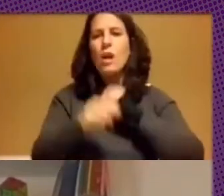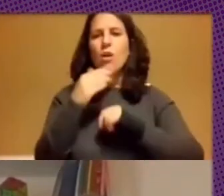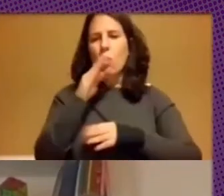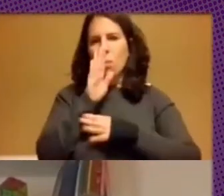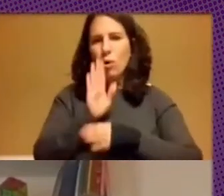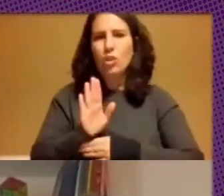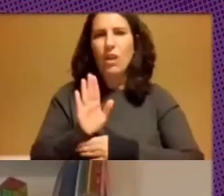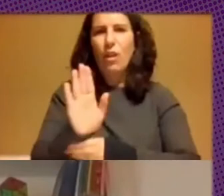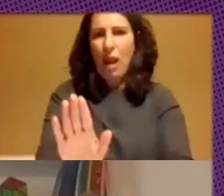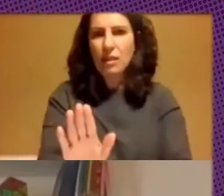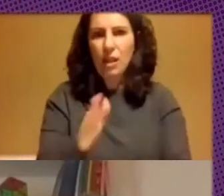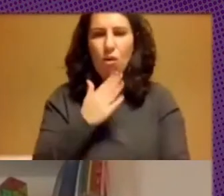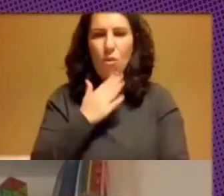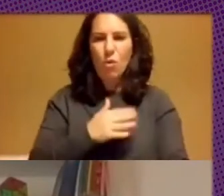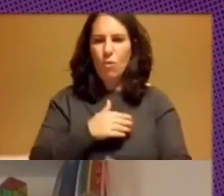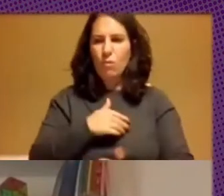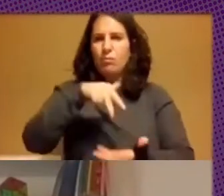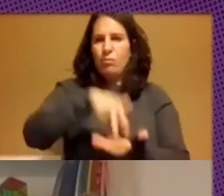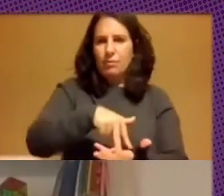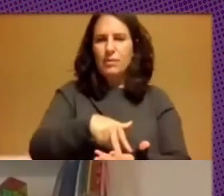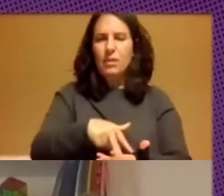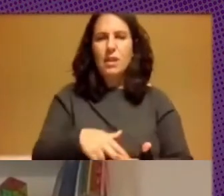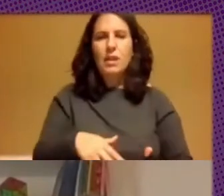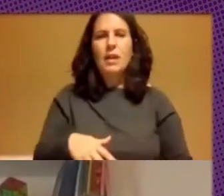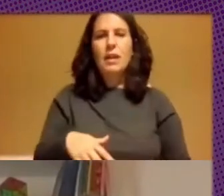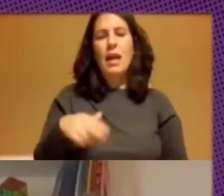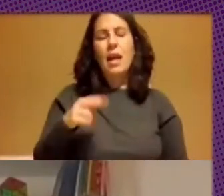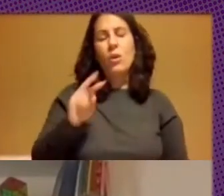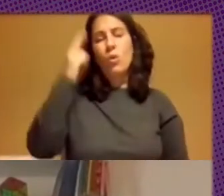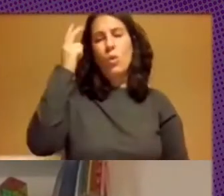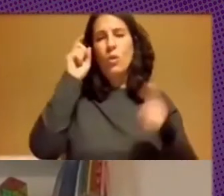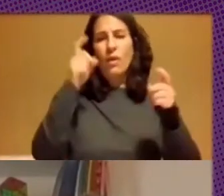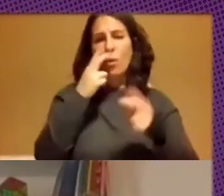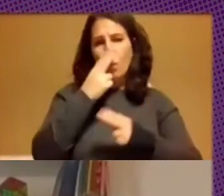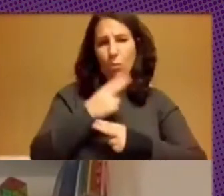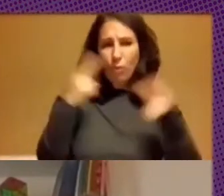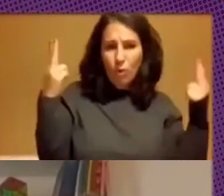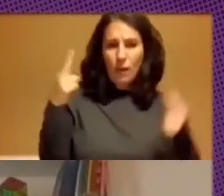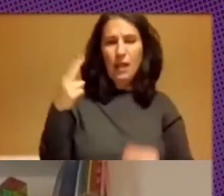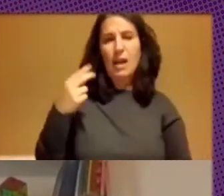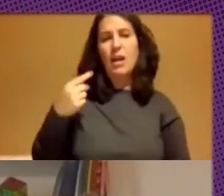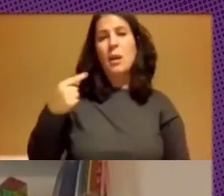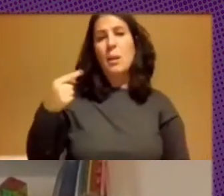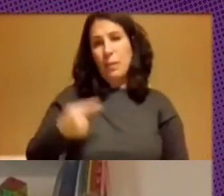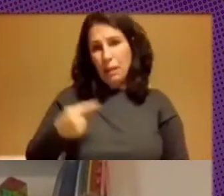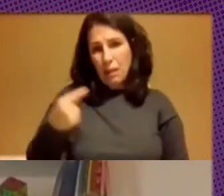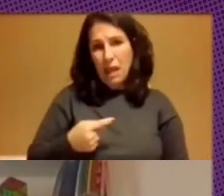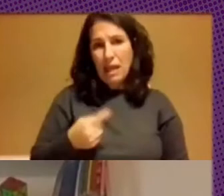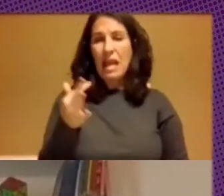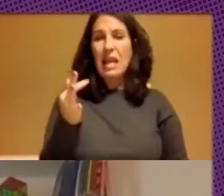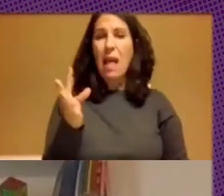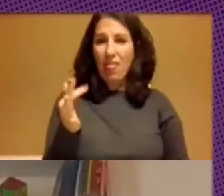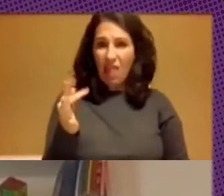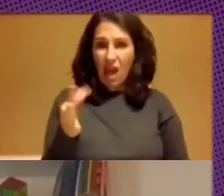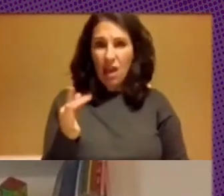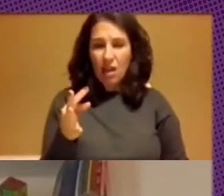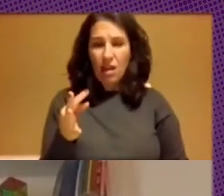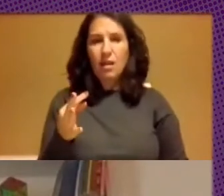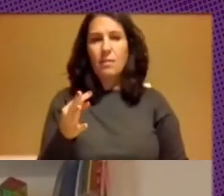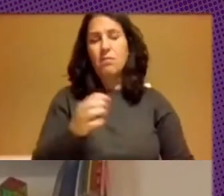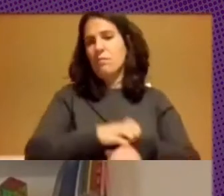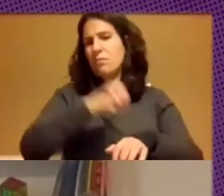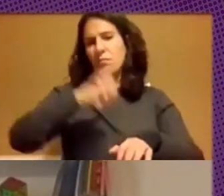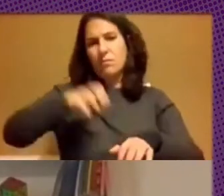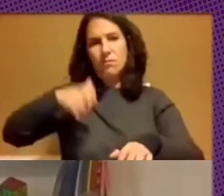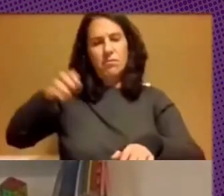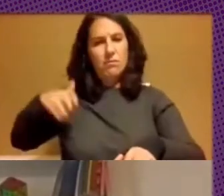también es en Uruguay la educación pública en el caso de la educación primaria y media también es mayoritaria es la